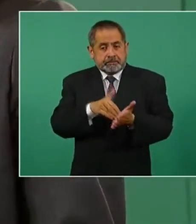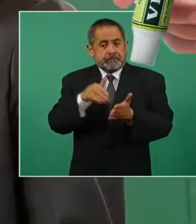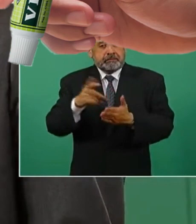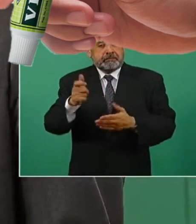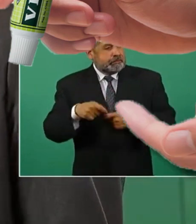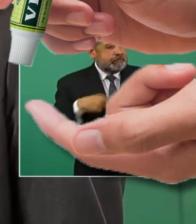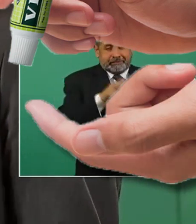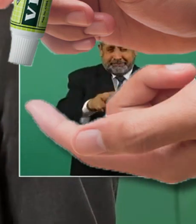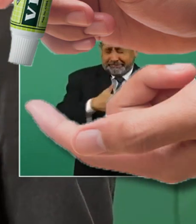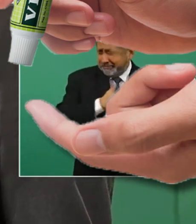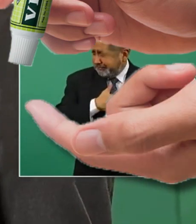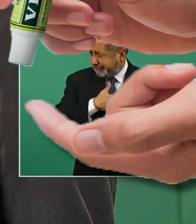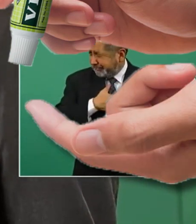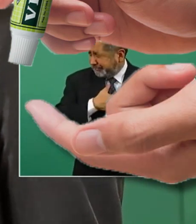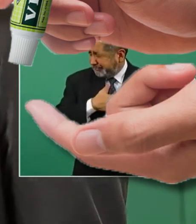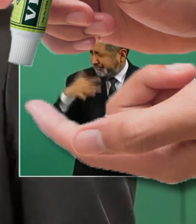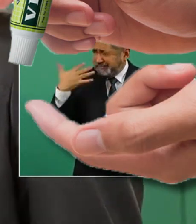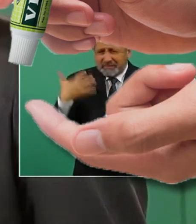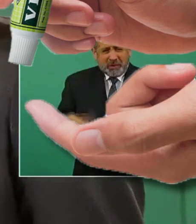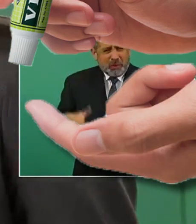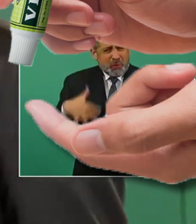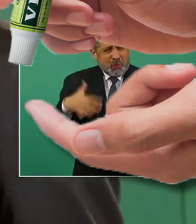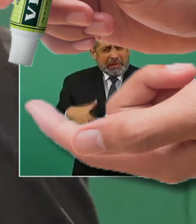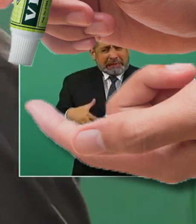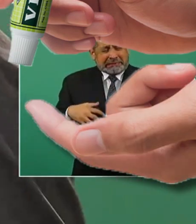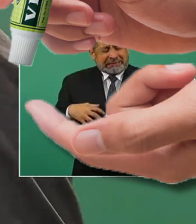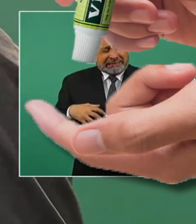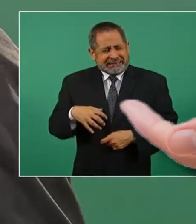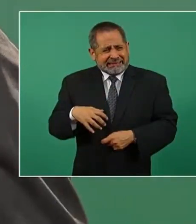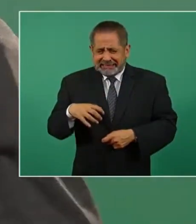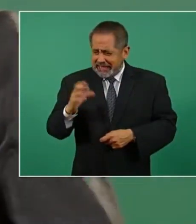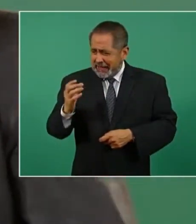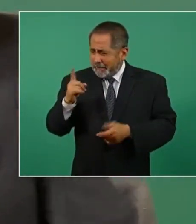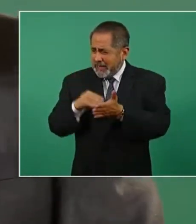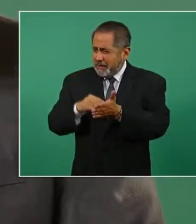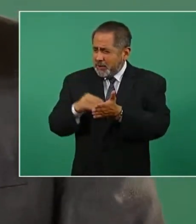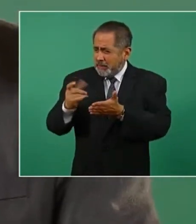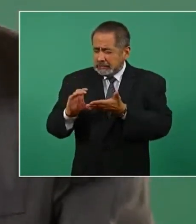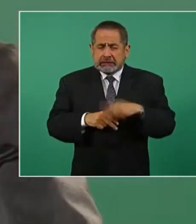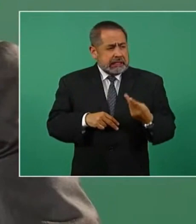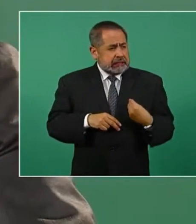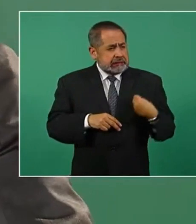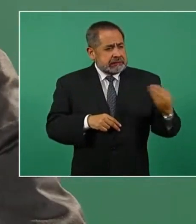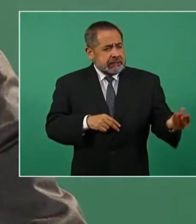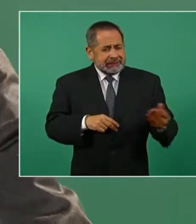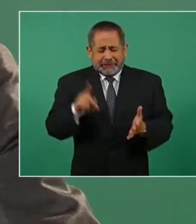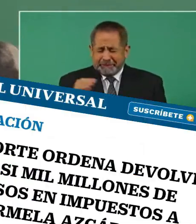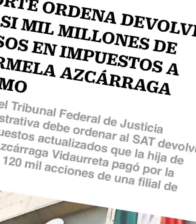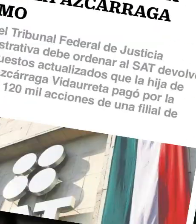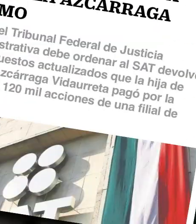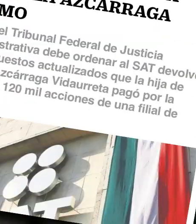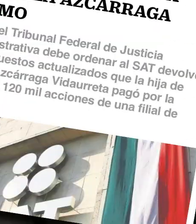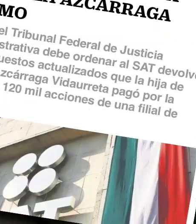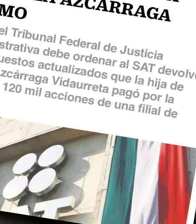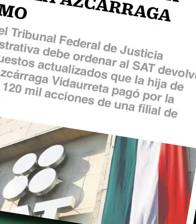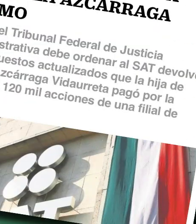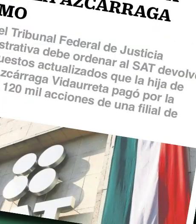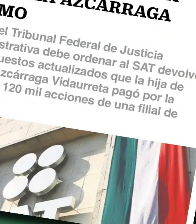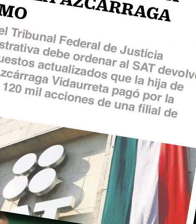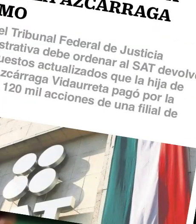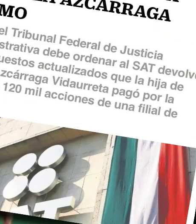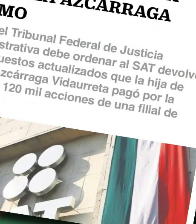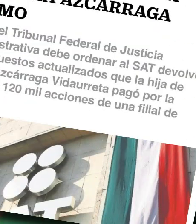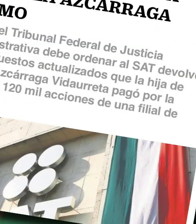Me duele hasta el alma, más profundo, mil millones de pesos a una